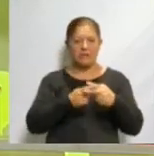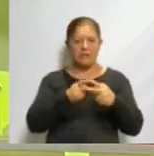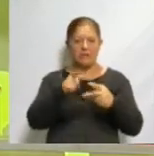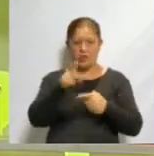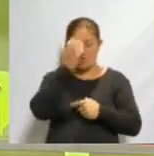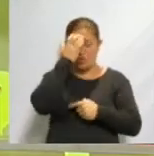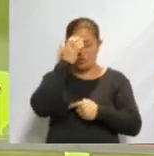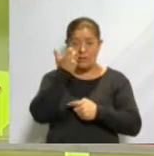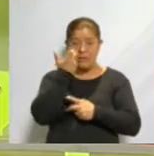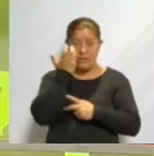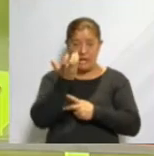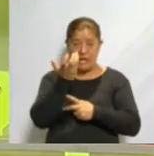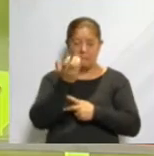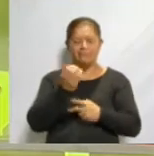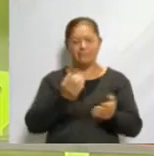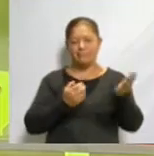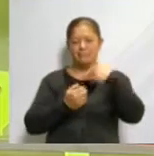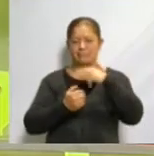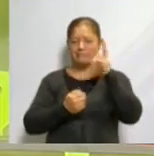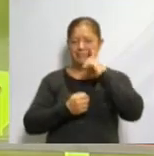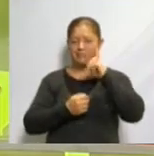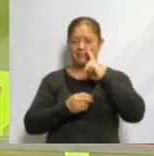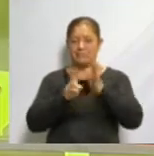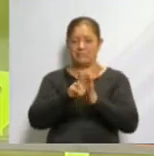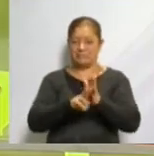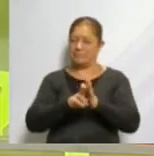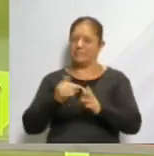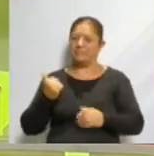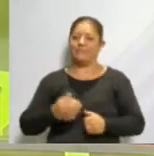saber por qué? Veamos la siguiente cápsula.